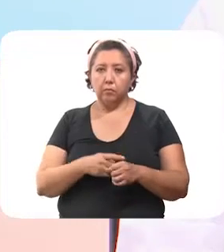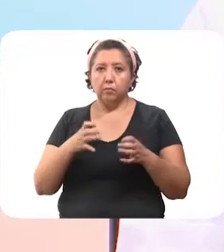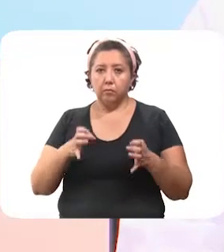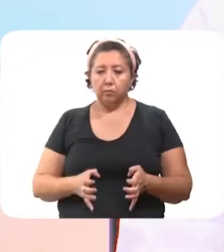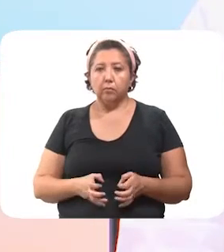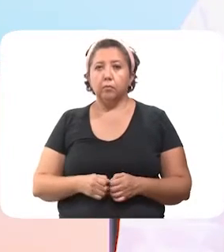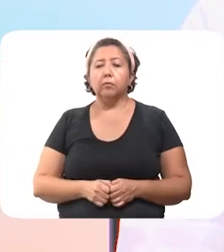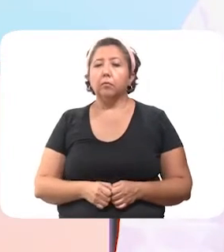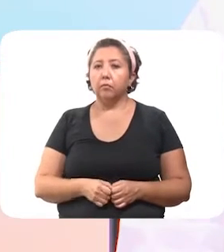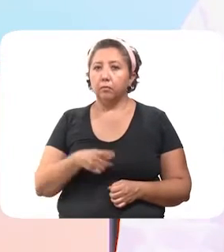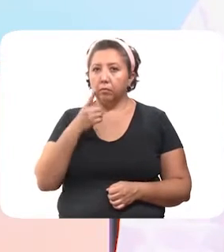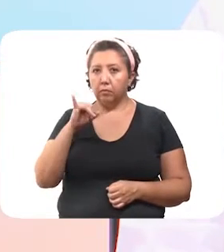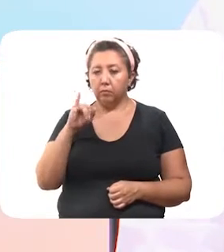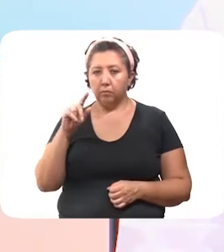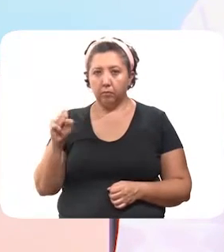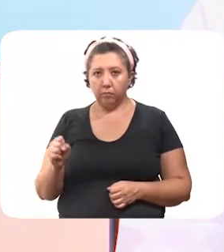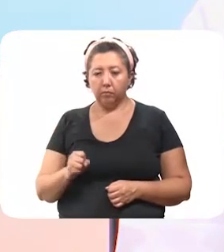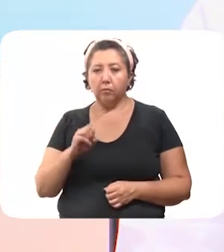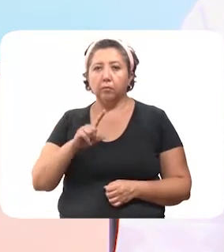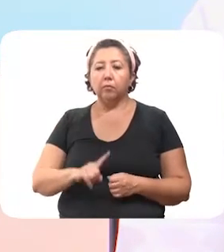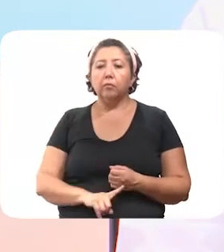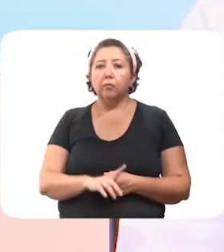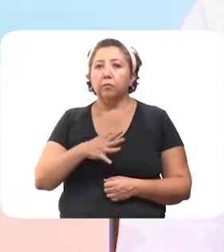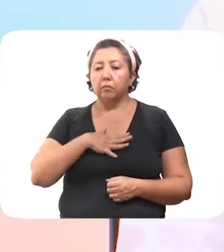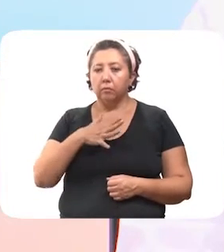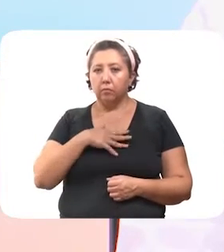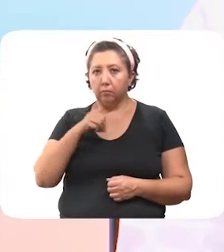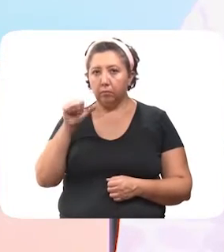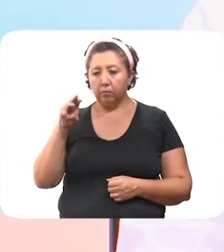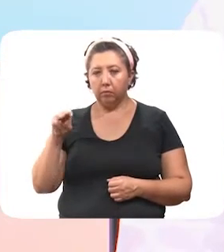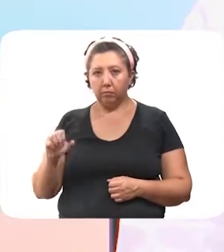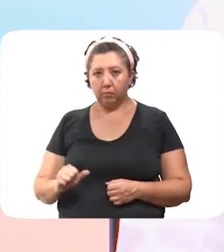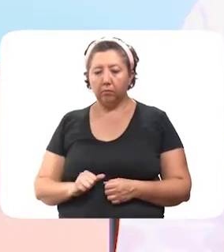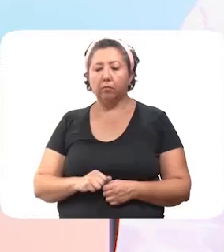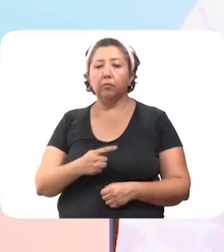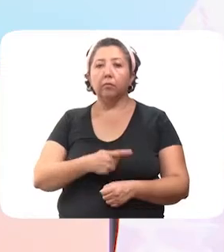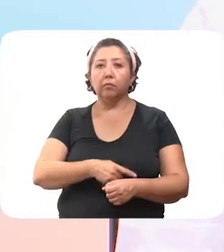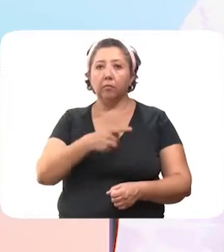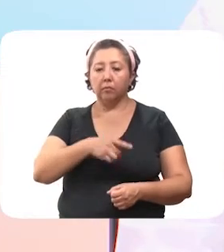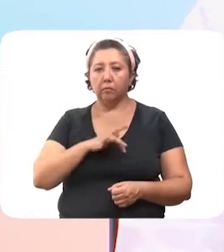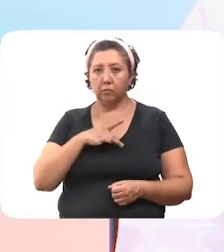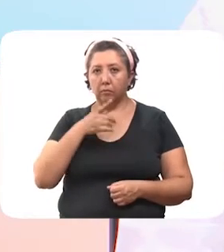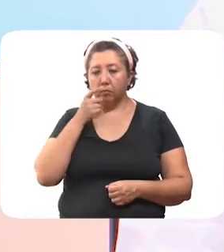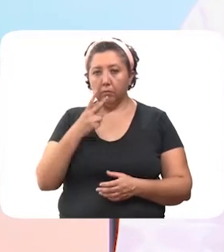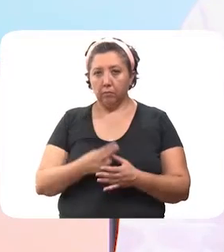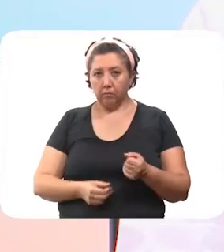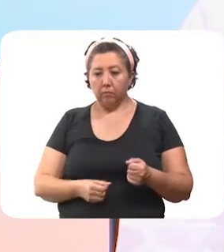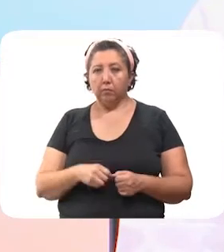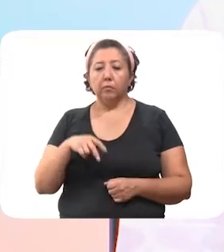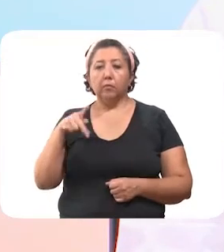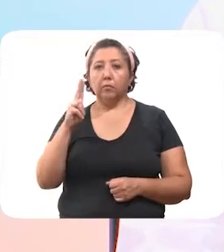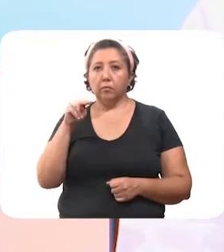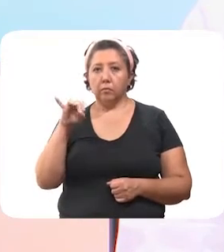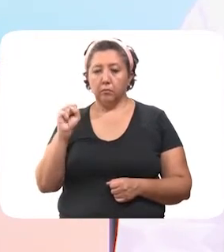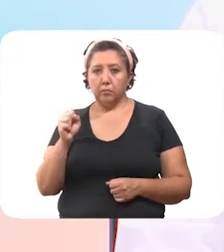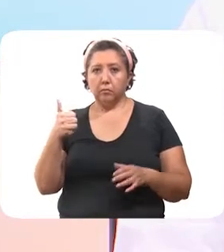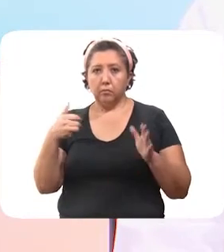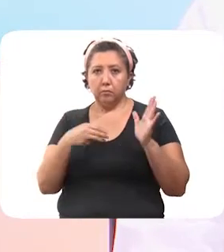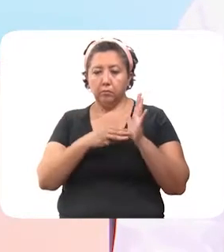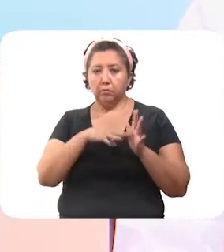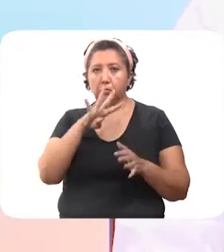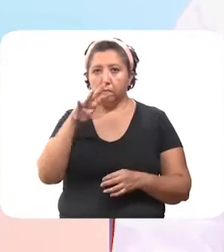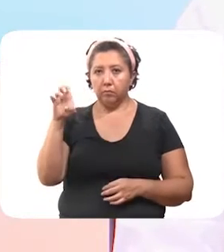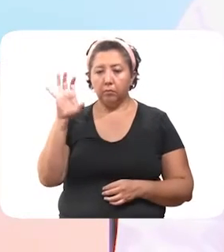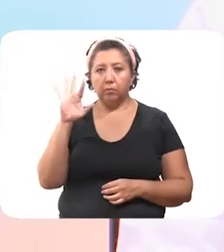enfermedades se encuentran inmunosupresión, EPOC, asma e hipertensión. Ambas residían en Canacín. En total, son 6